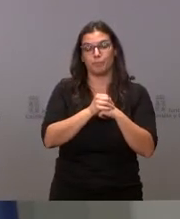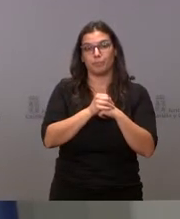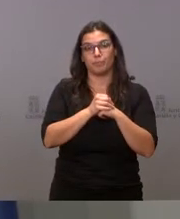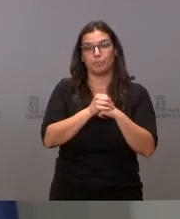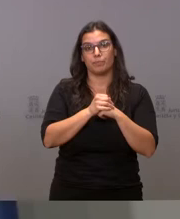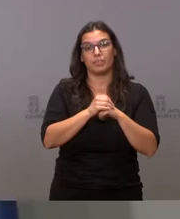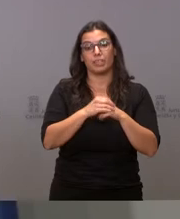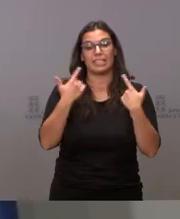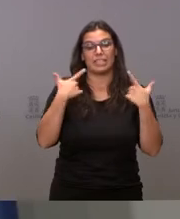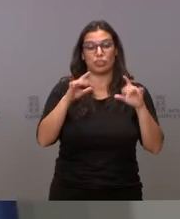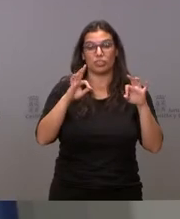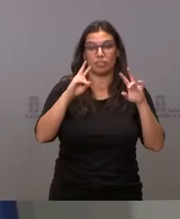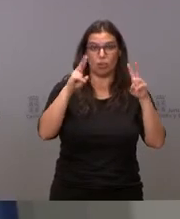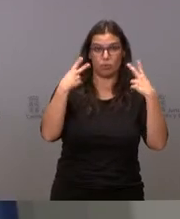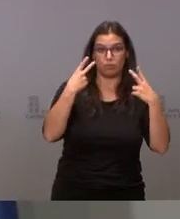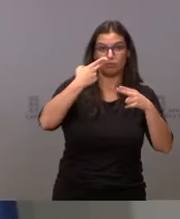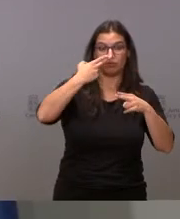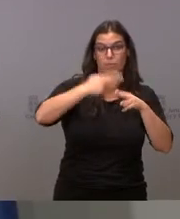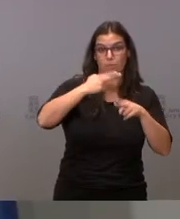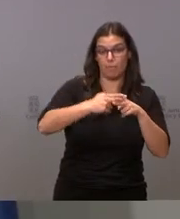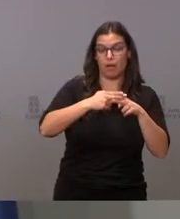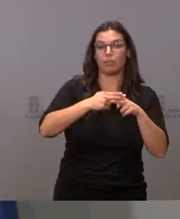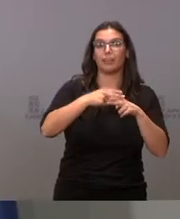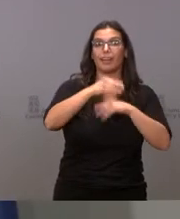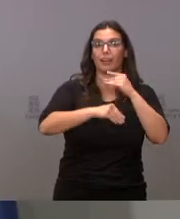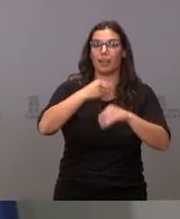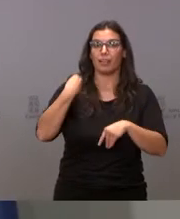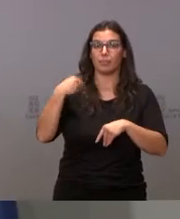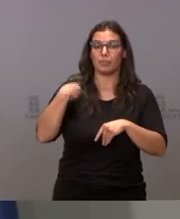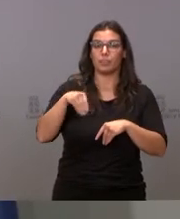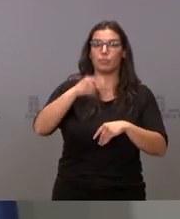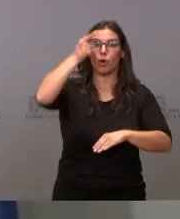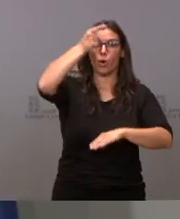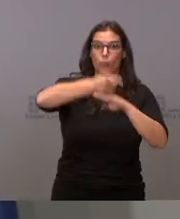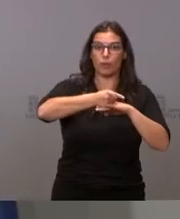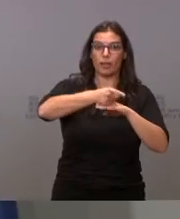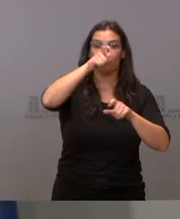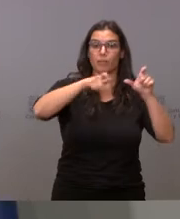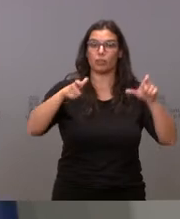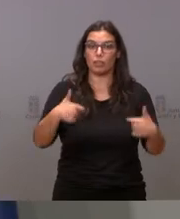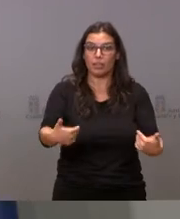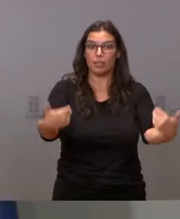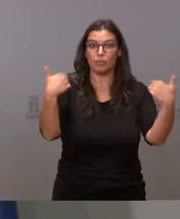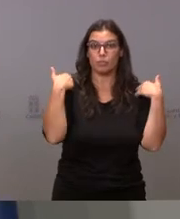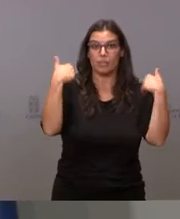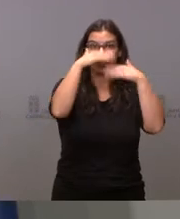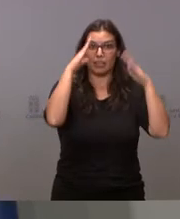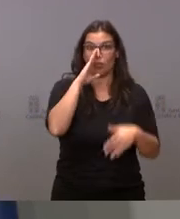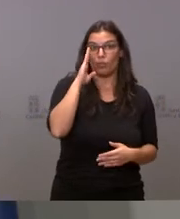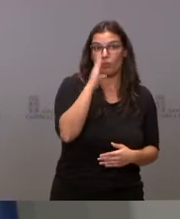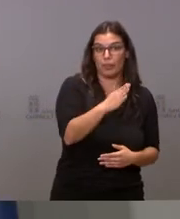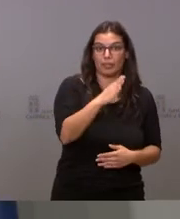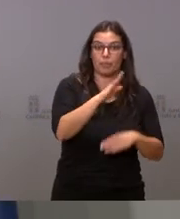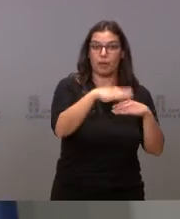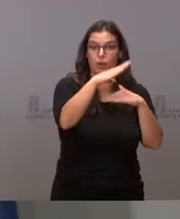sector hostelero y de restauración, eliminando la obligación de disponer de personal encargado de la atención directa a los